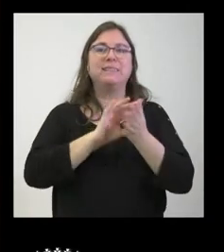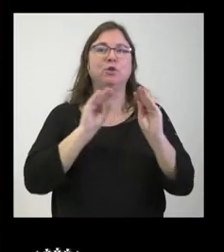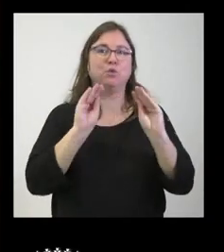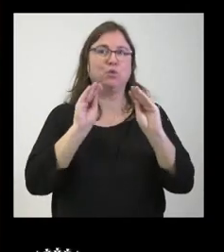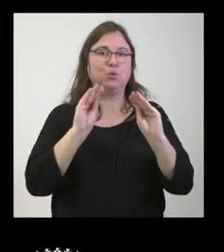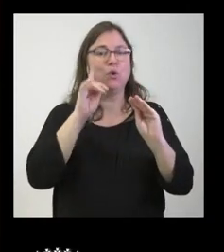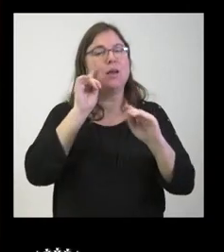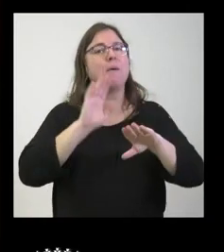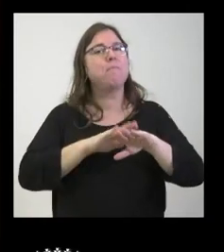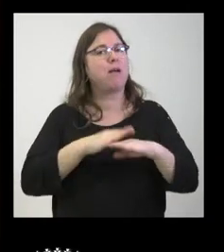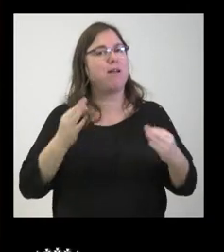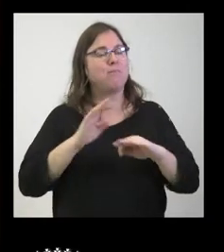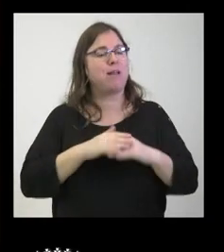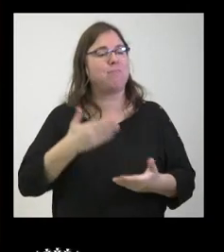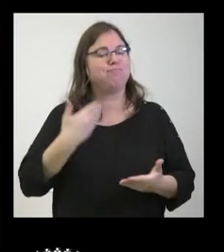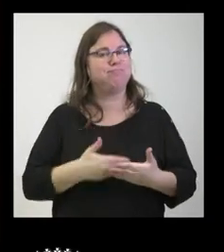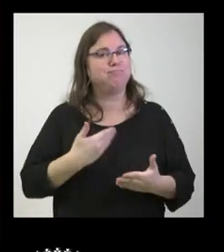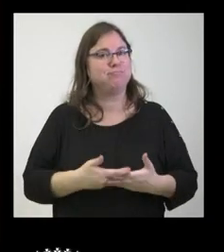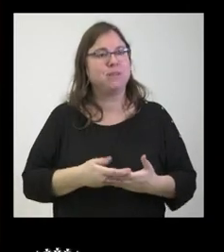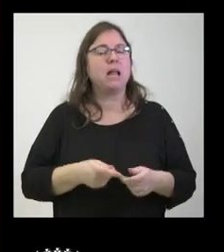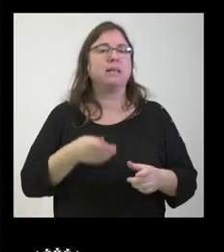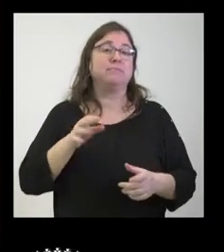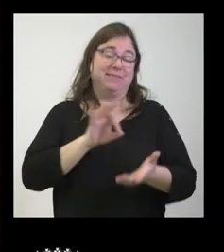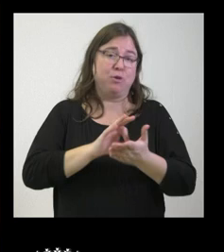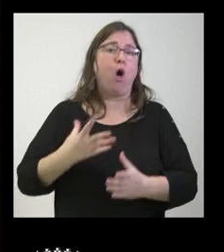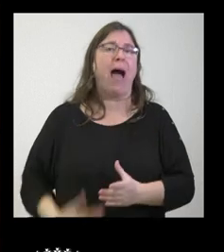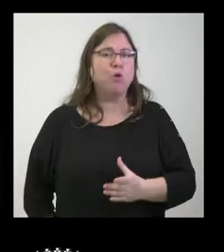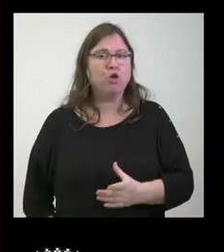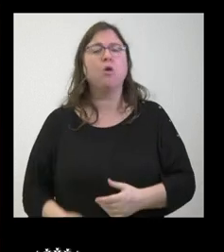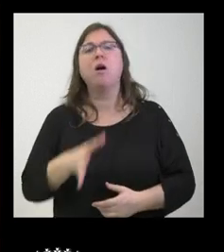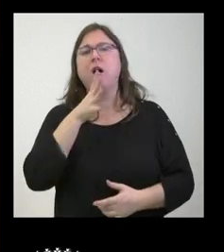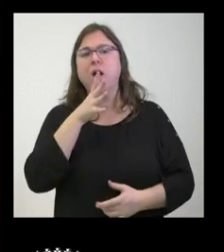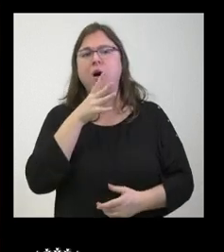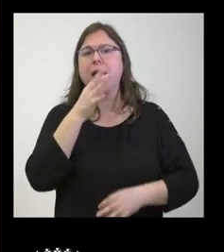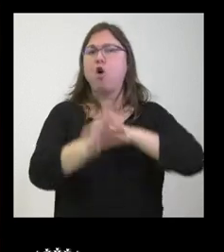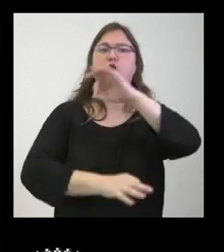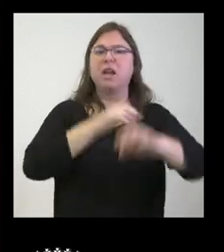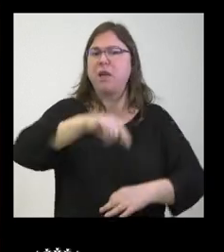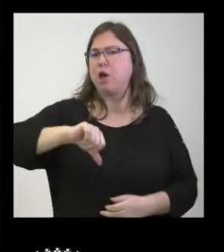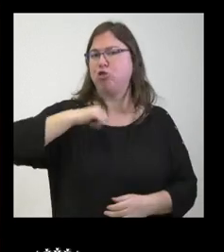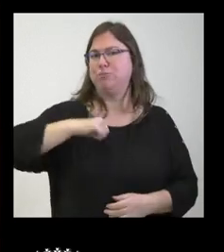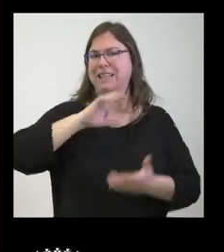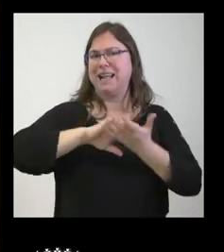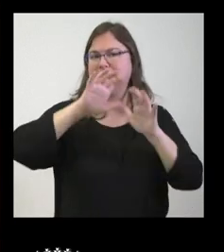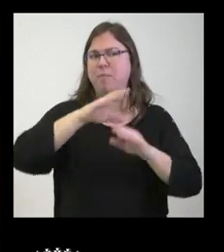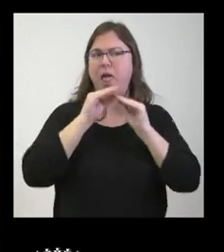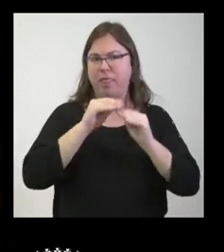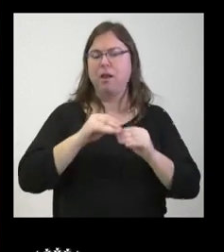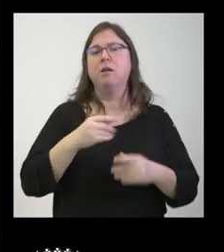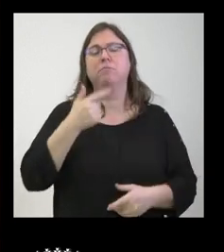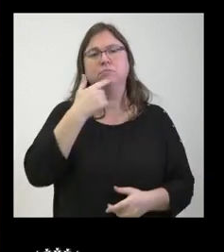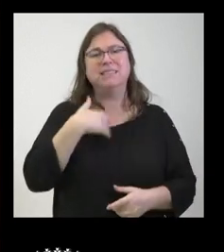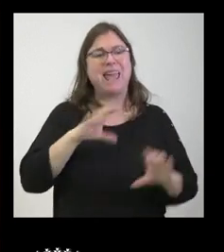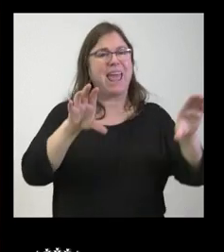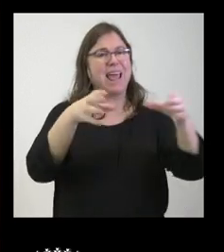garantizar la prestación del aborto. Yo no sé si se está trabajando en la organización aquí en los hospitales de Castilla y León, si estos equipos